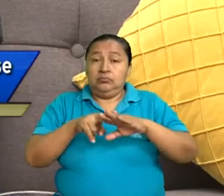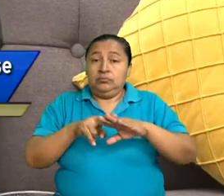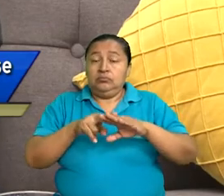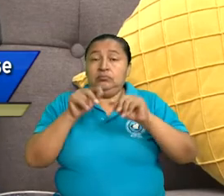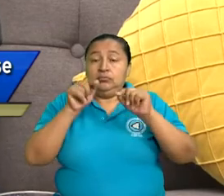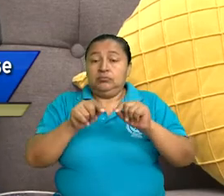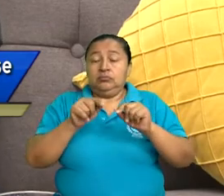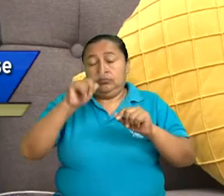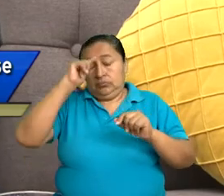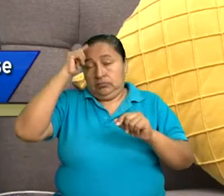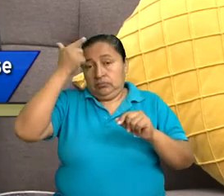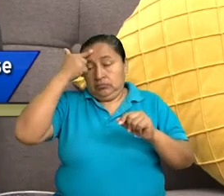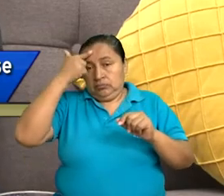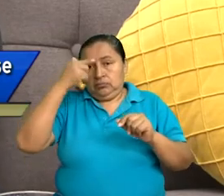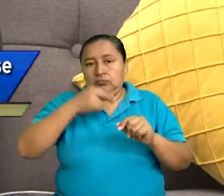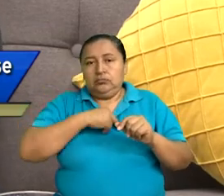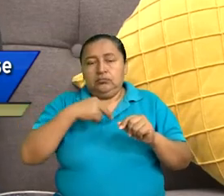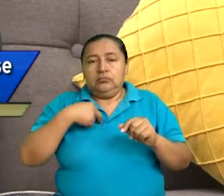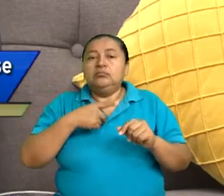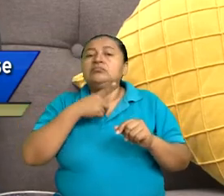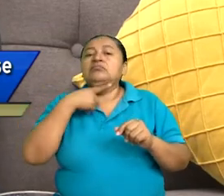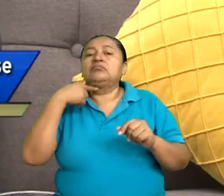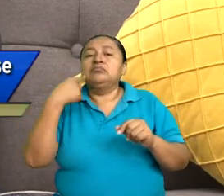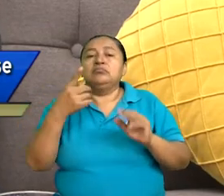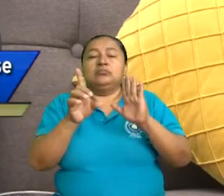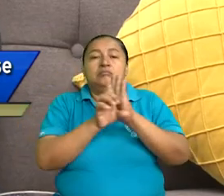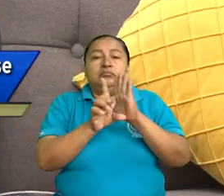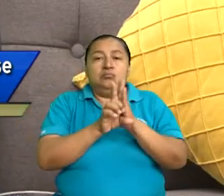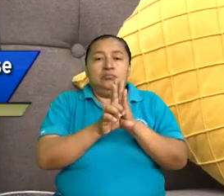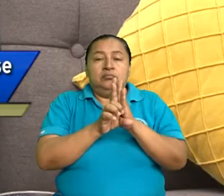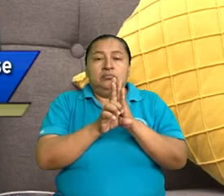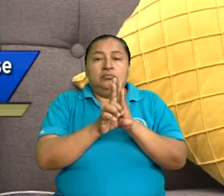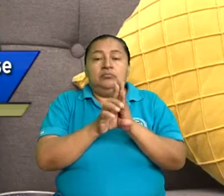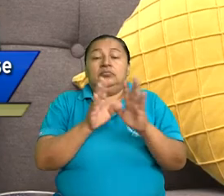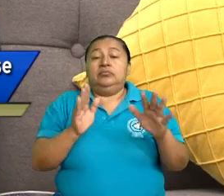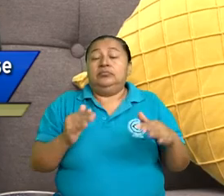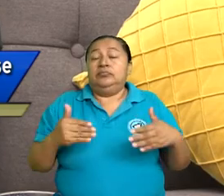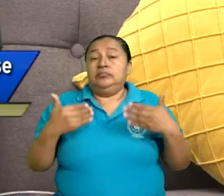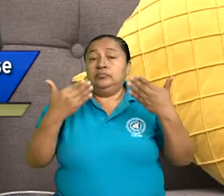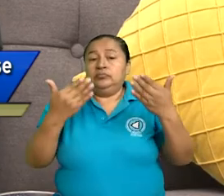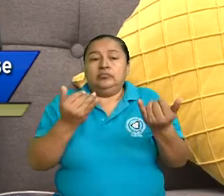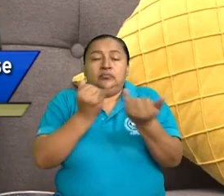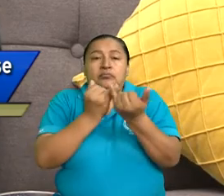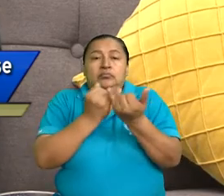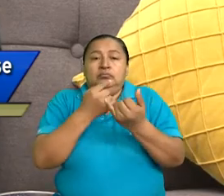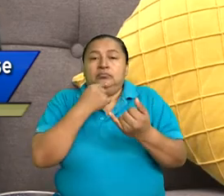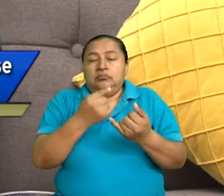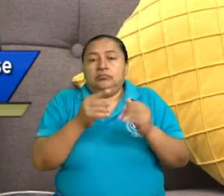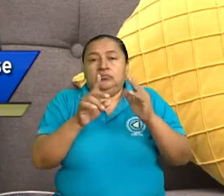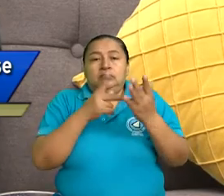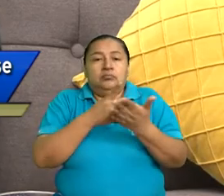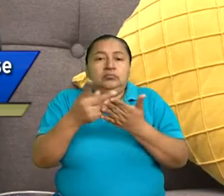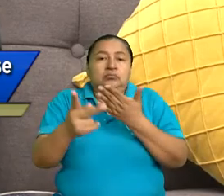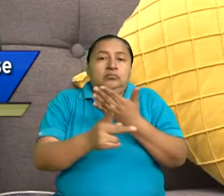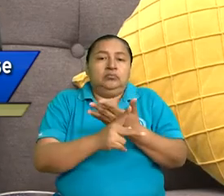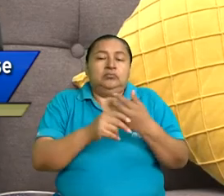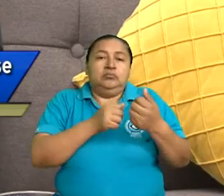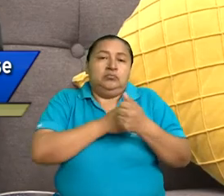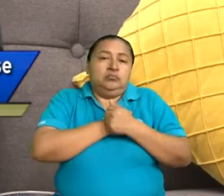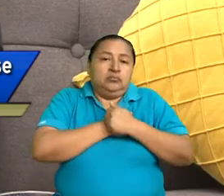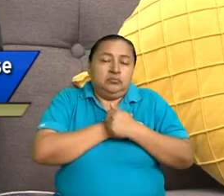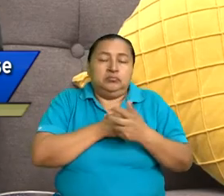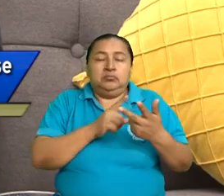este gobierno hace realidad las leyes. Entonces, así como te mencioné el programa Amor,